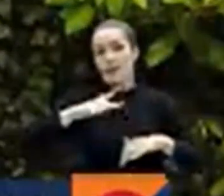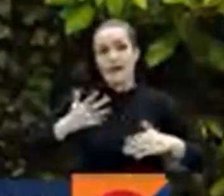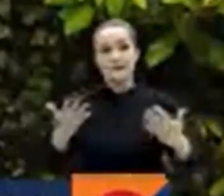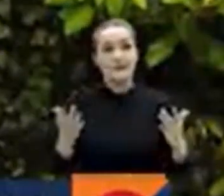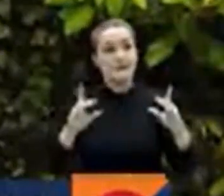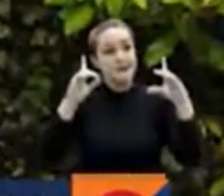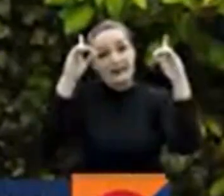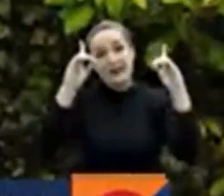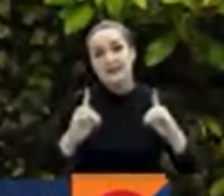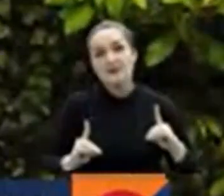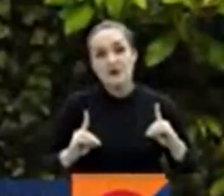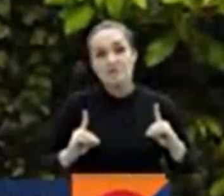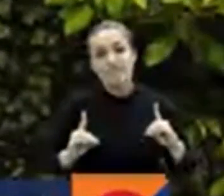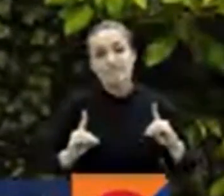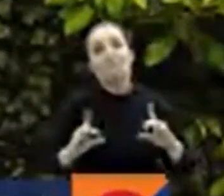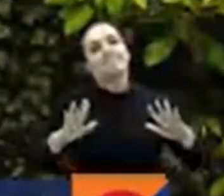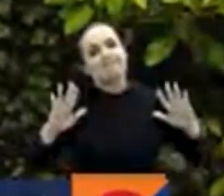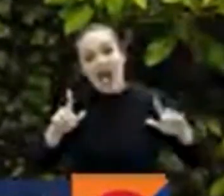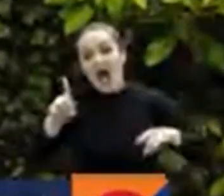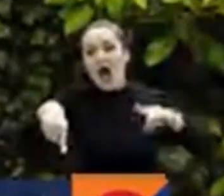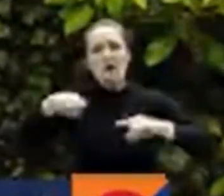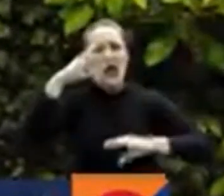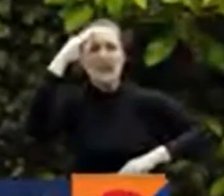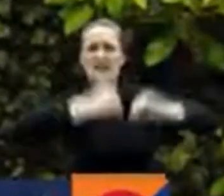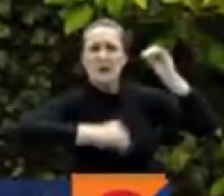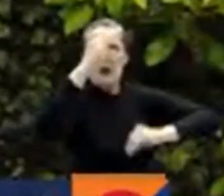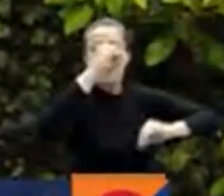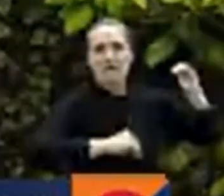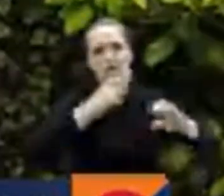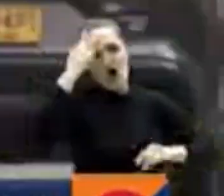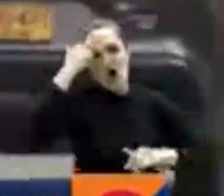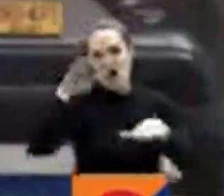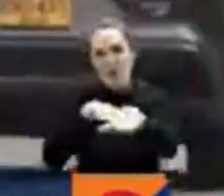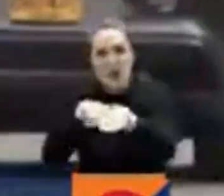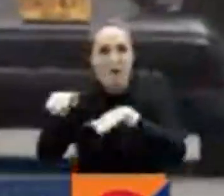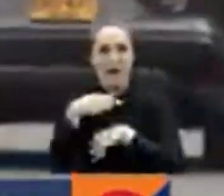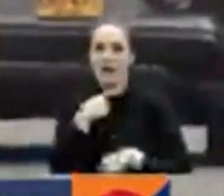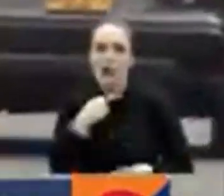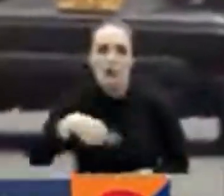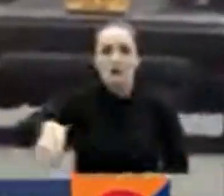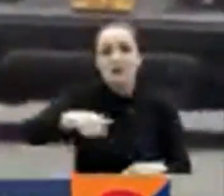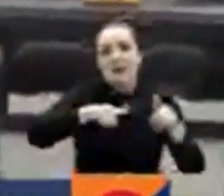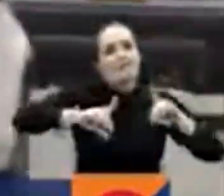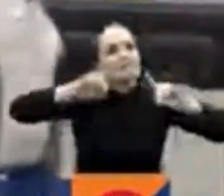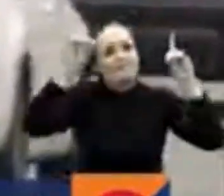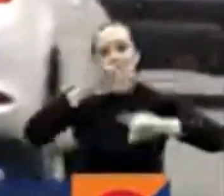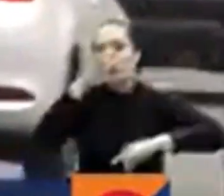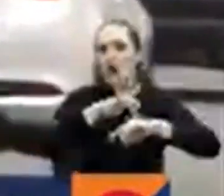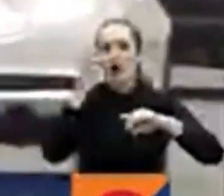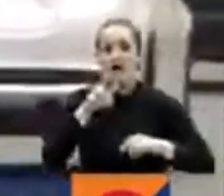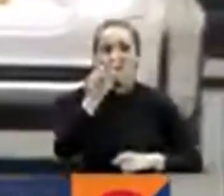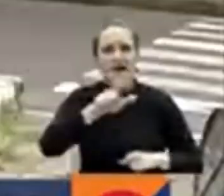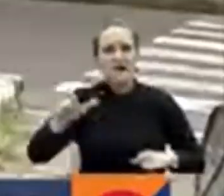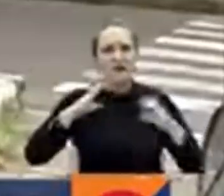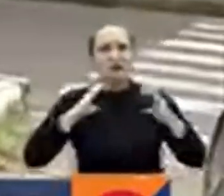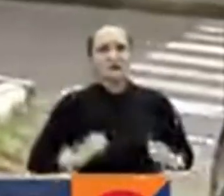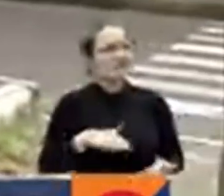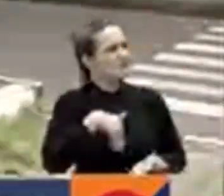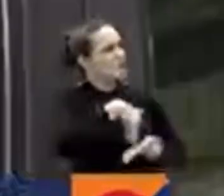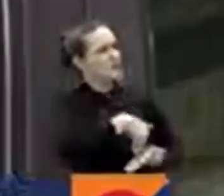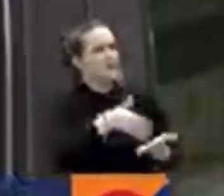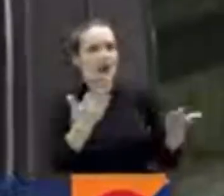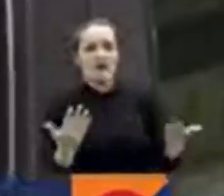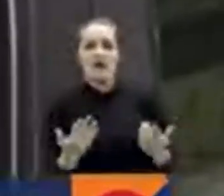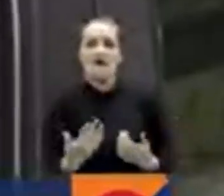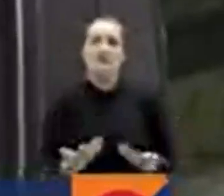tomar decisiones que son duras que son impopulares porque a quien le gusta que le pongan un pico y placa. Los ciudadanos marcaron su postura frente al tema. Faltan